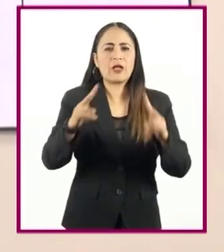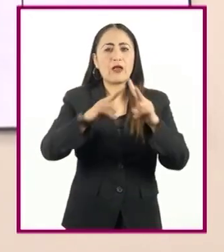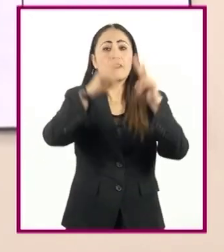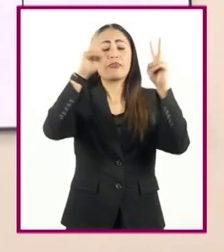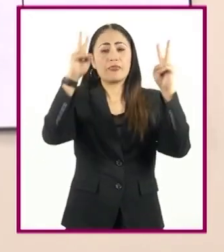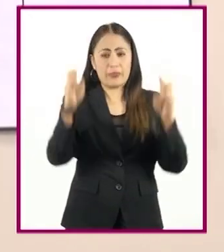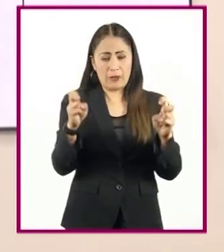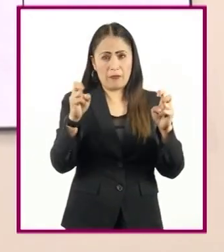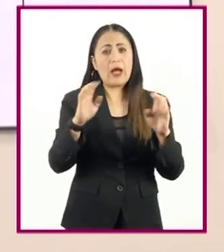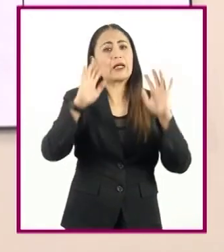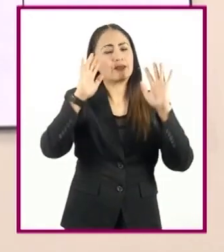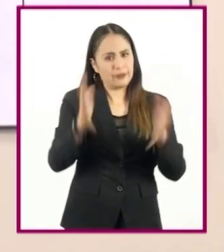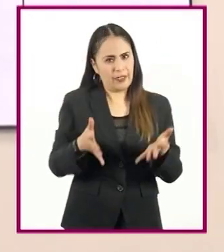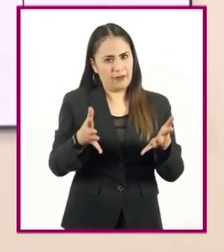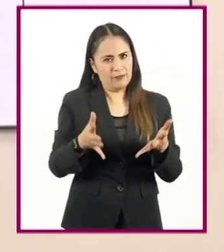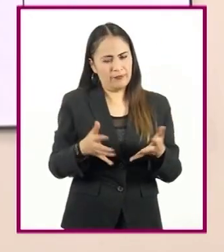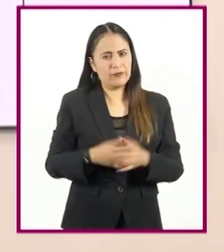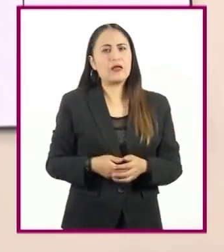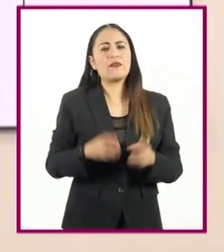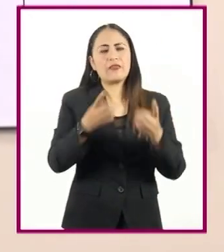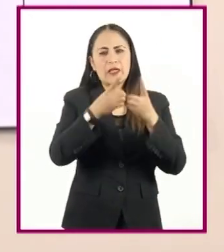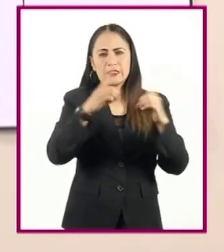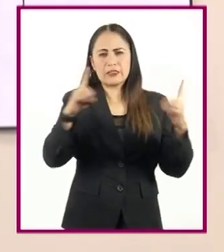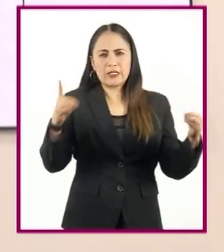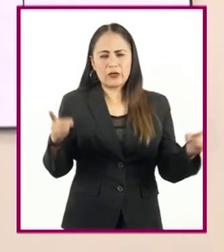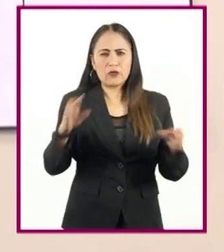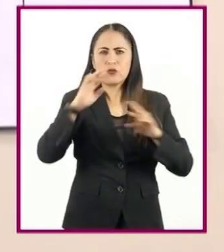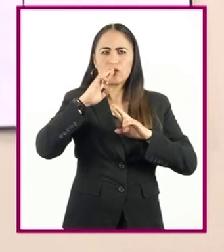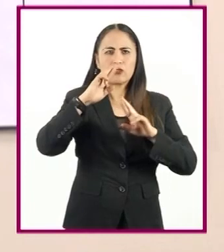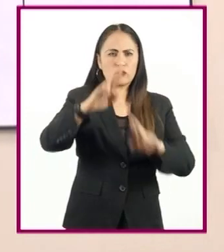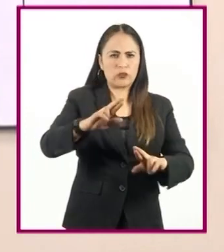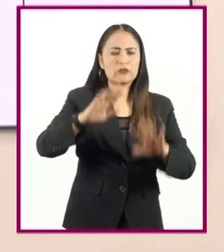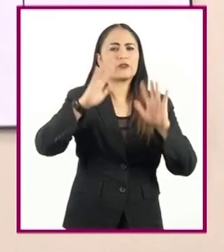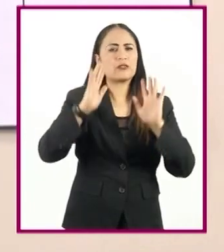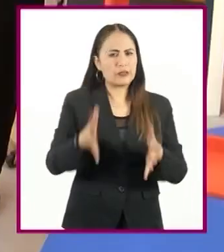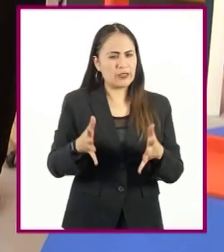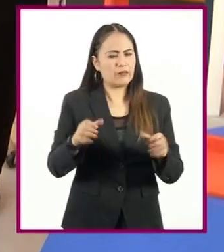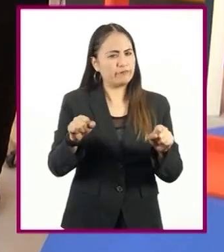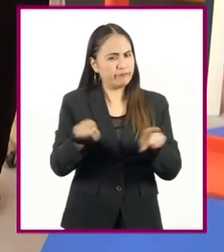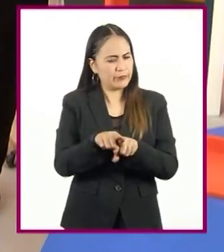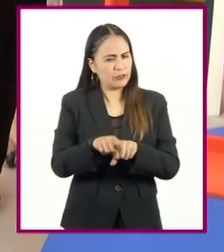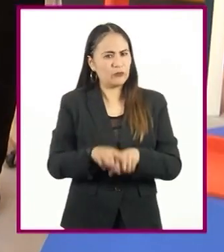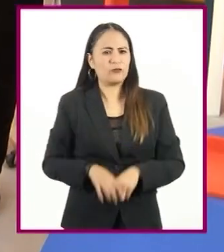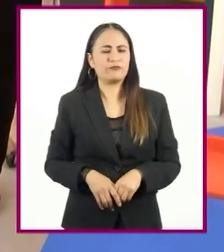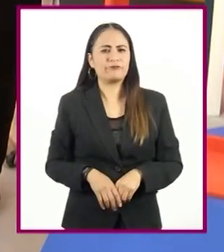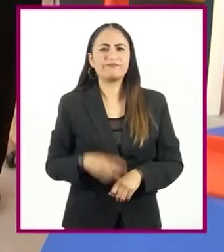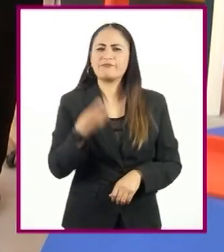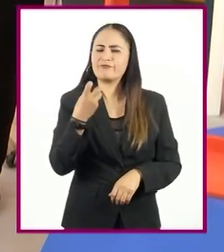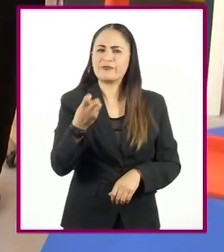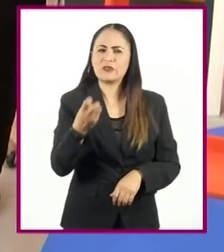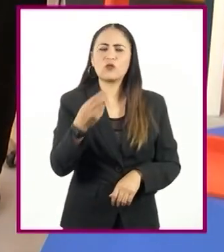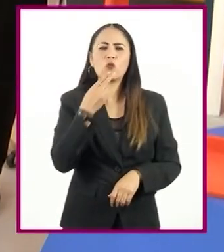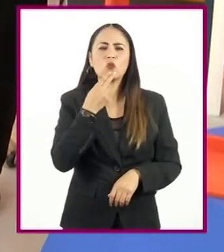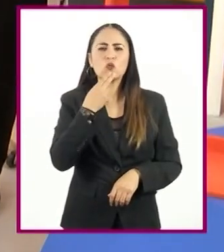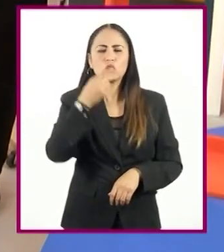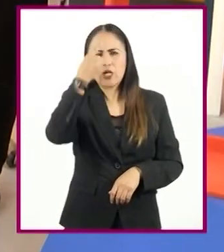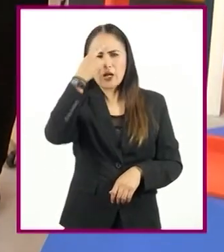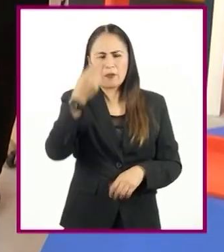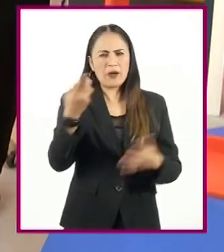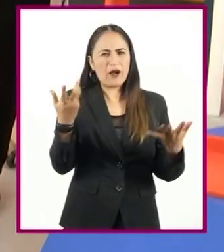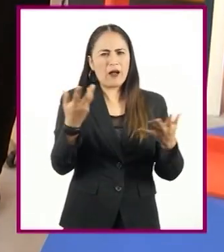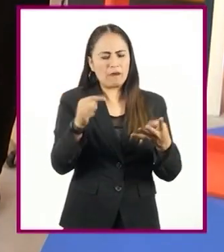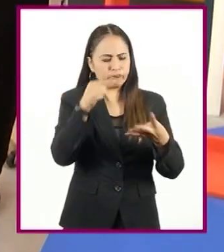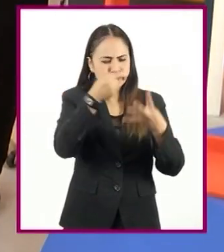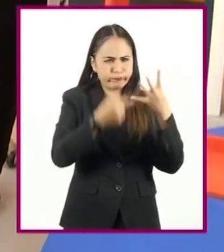justificación ya están. En cuanto al desarrollo y resultados, prácticamente también, pues nos permitió usarlo como material didáctico para